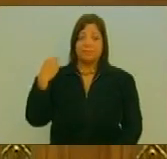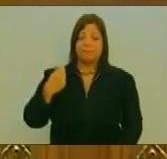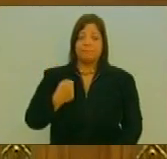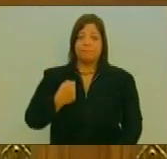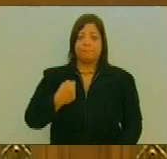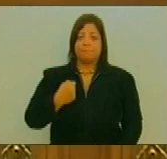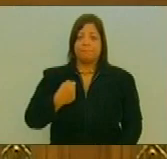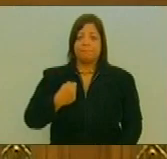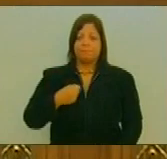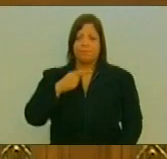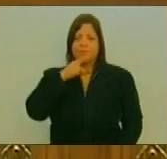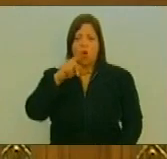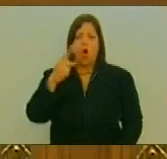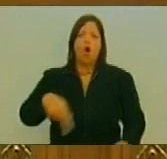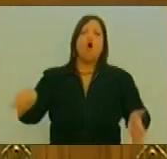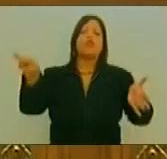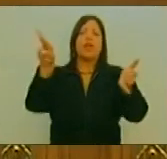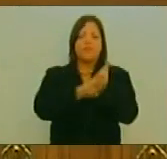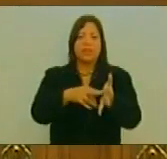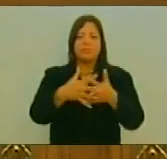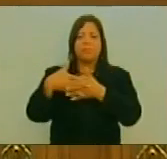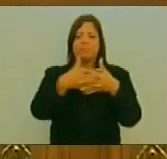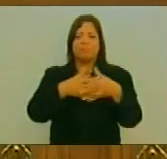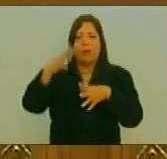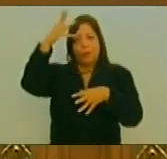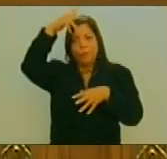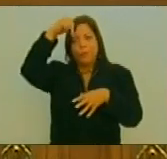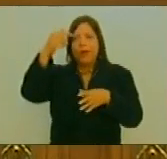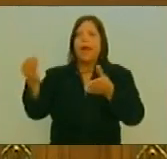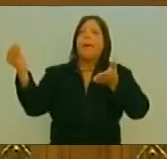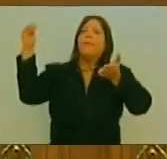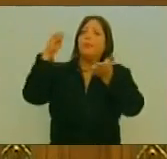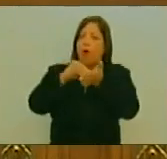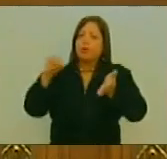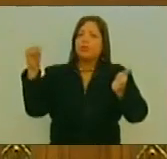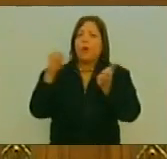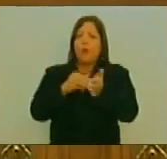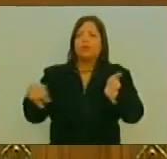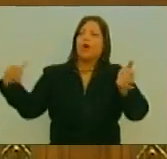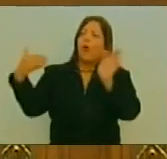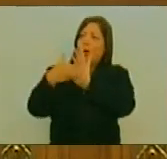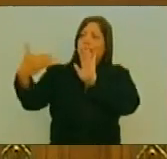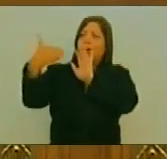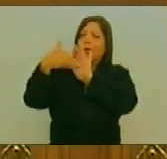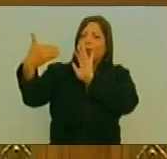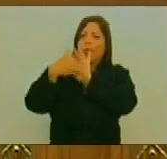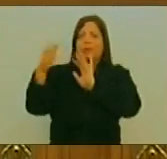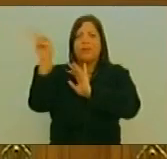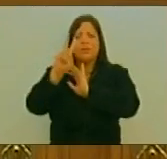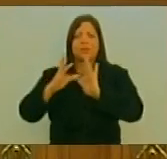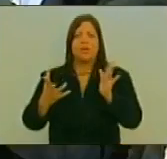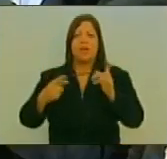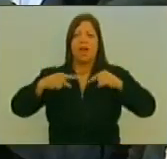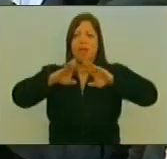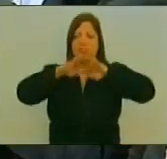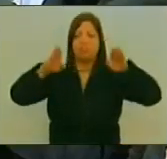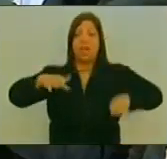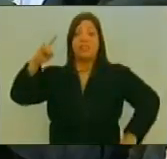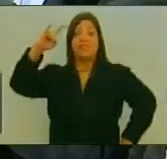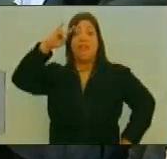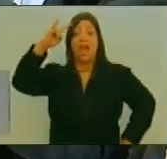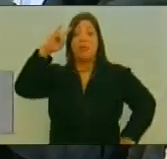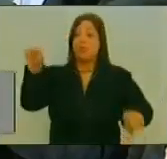jefe del imperio Nuevamente Trataba de agredir A nuestra patria Ayer nuevamente El diablo